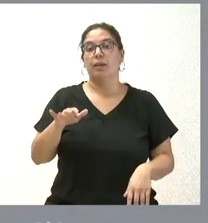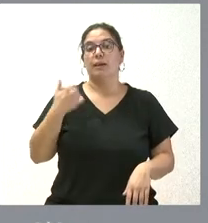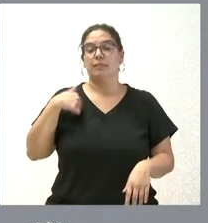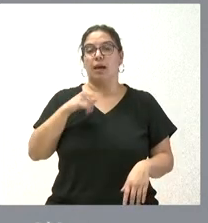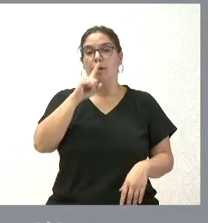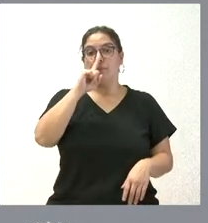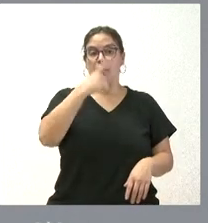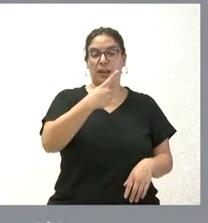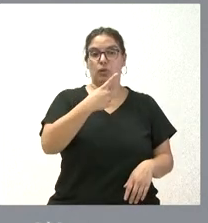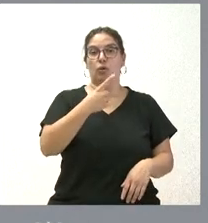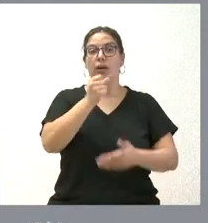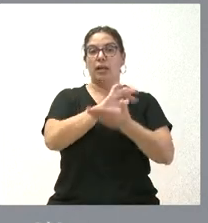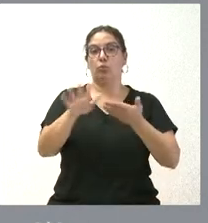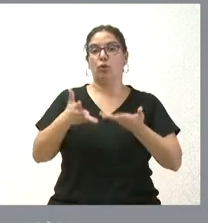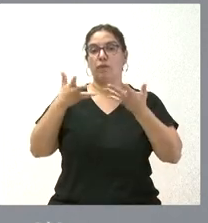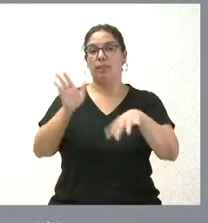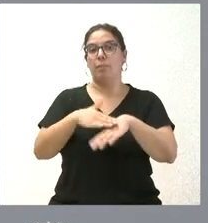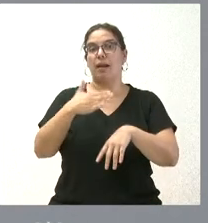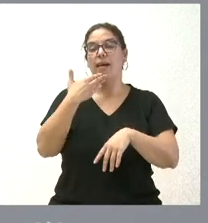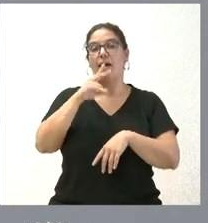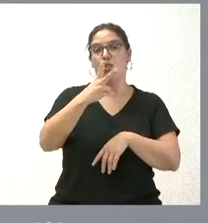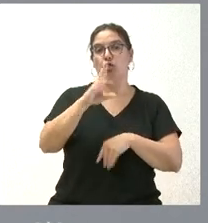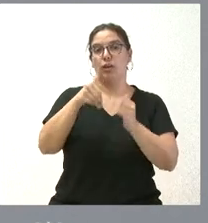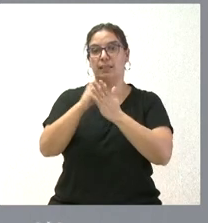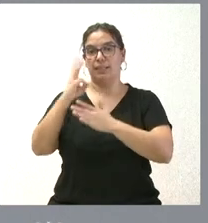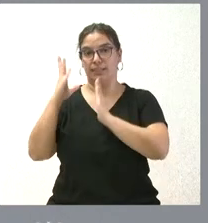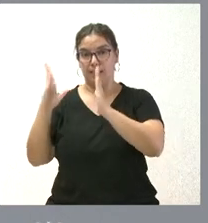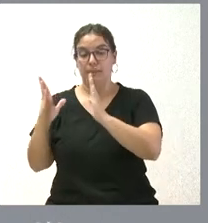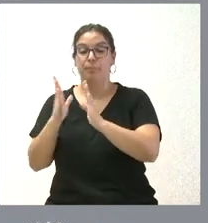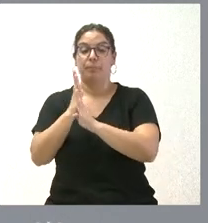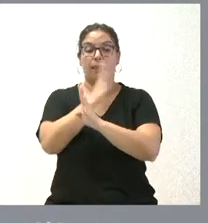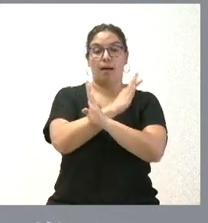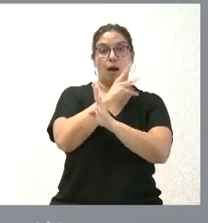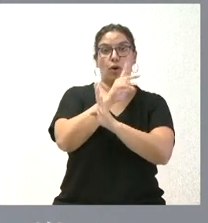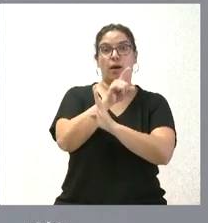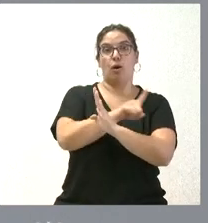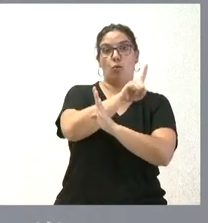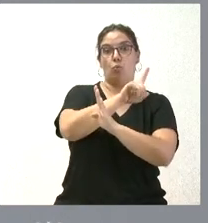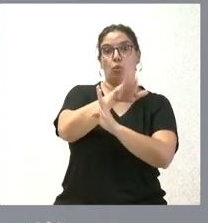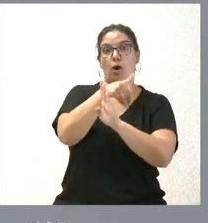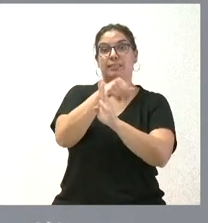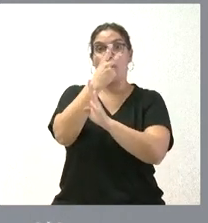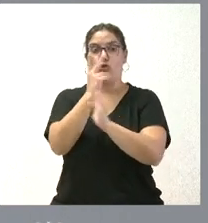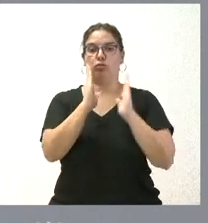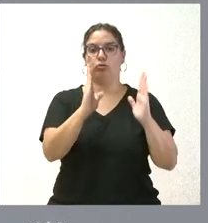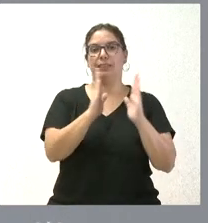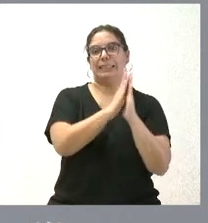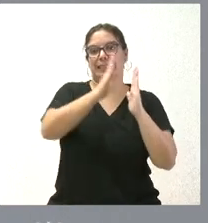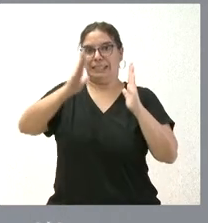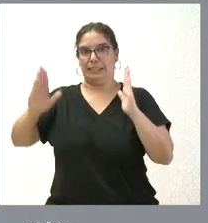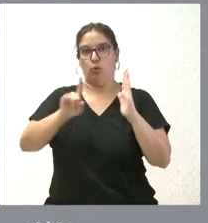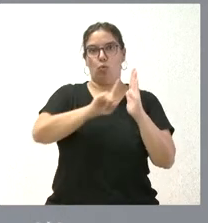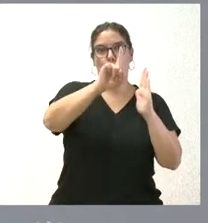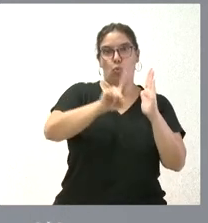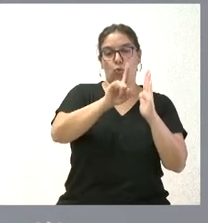marcha para niños de dos a tres años. En este segundo curso que acaba de comenzar se ha puesto en marcha para los niños de uno a dos años, con lo cual todos los